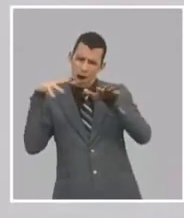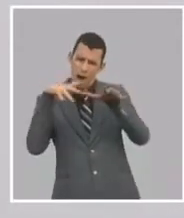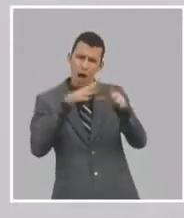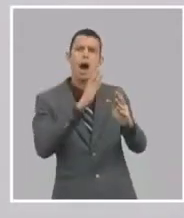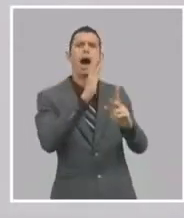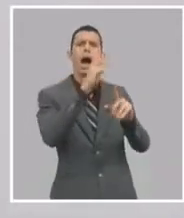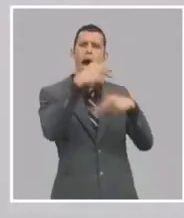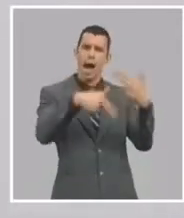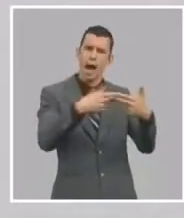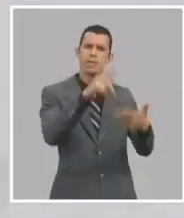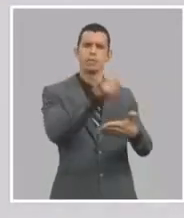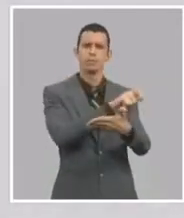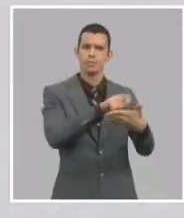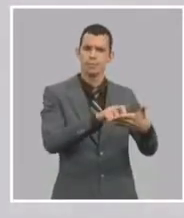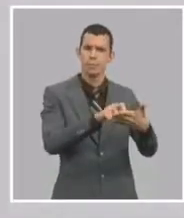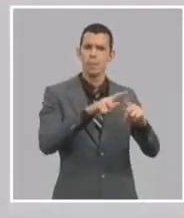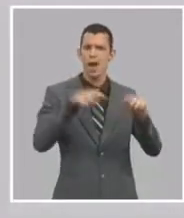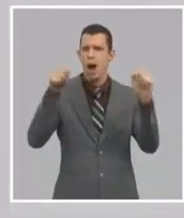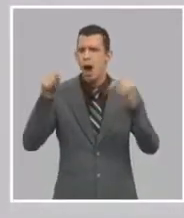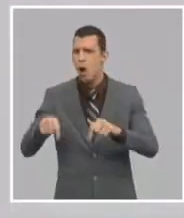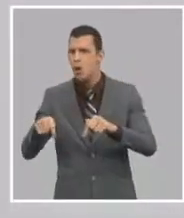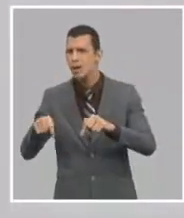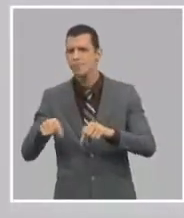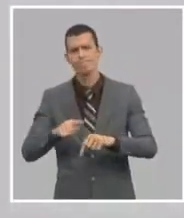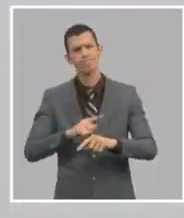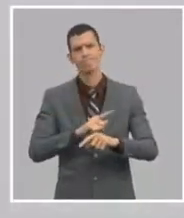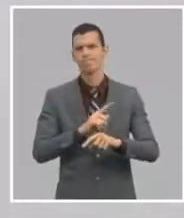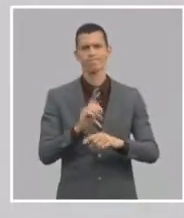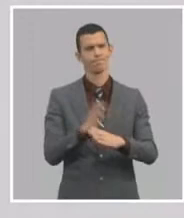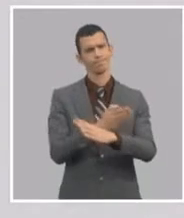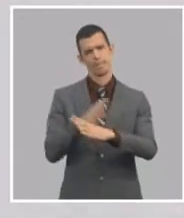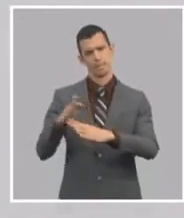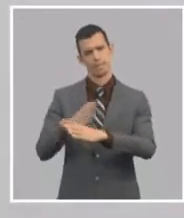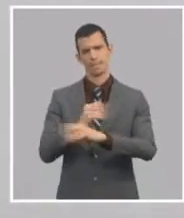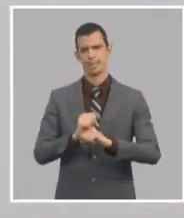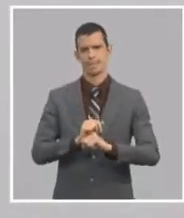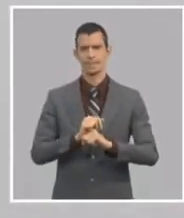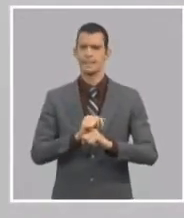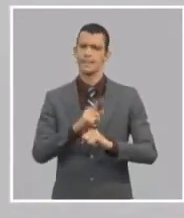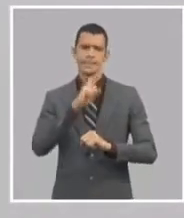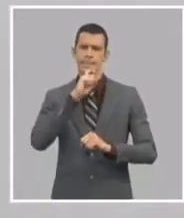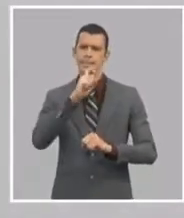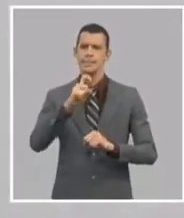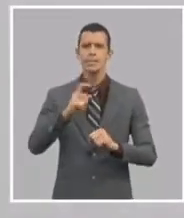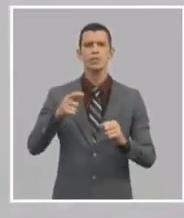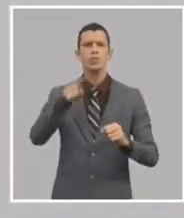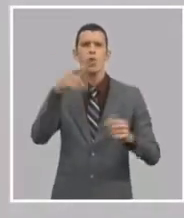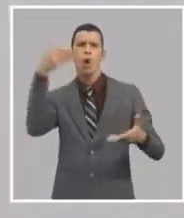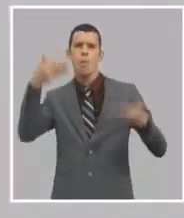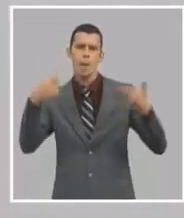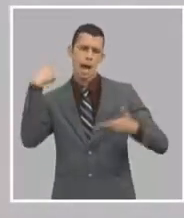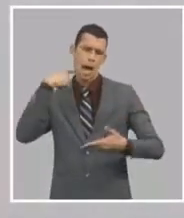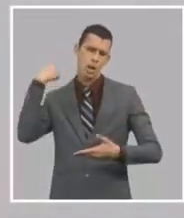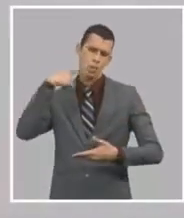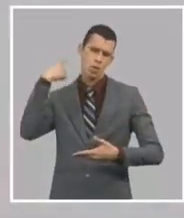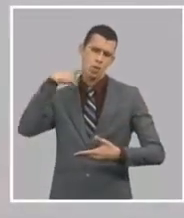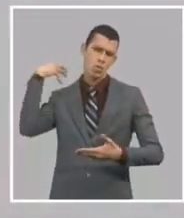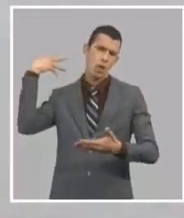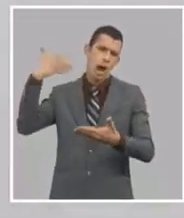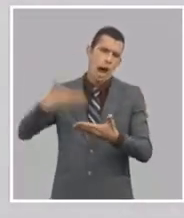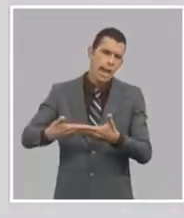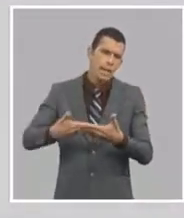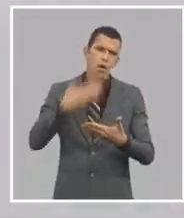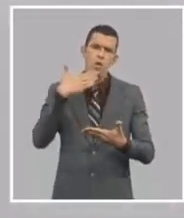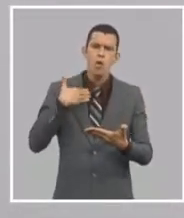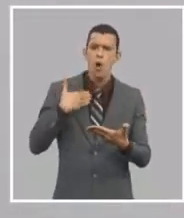es distinta, es diferente. No se puede evaluar desde ningún punto de vista como se han mirado clásicamente los demás, aunque